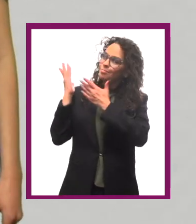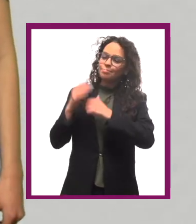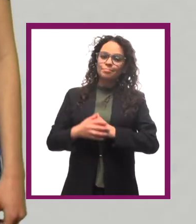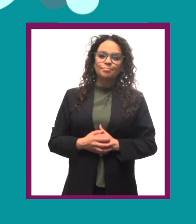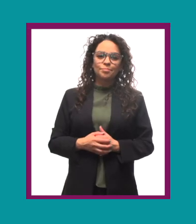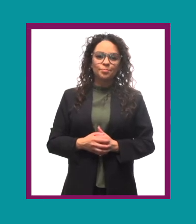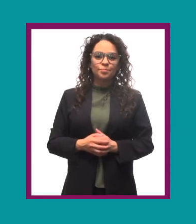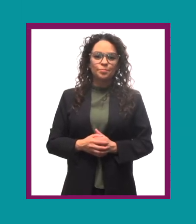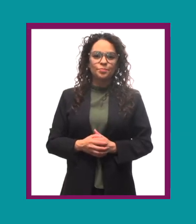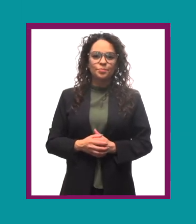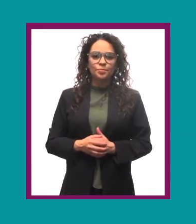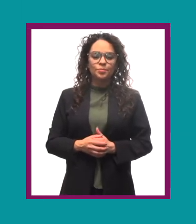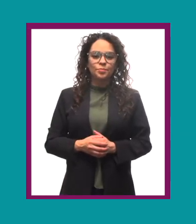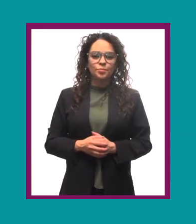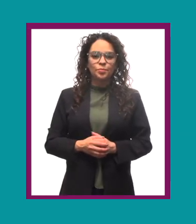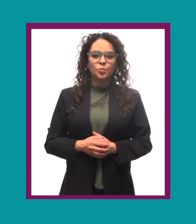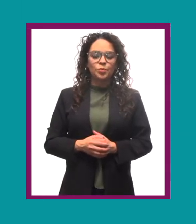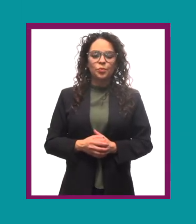actividad.